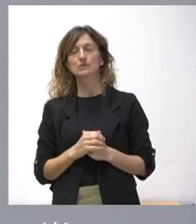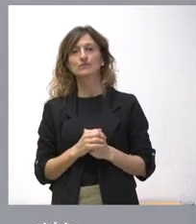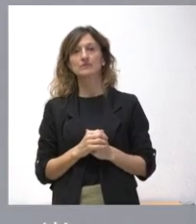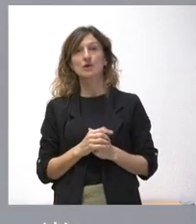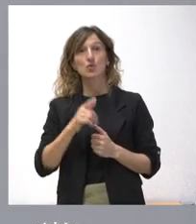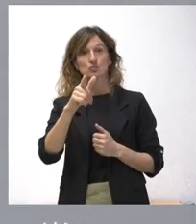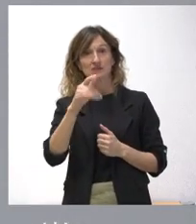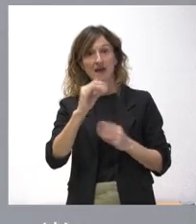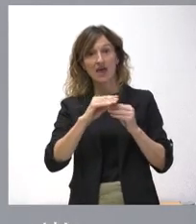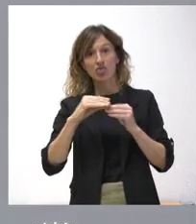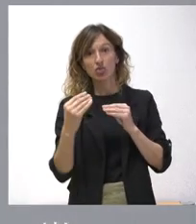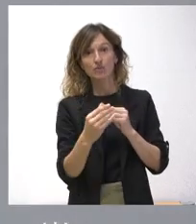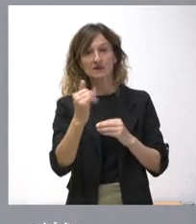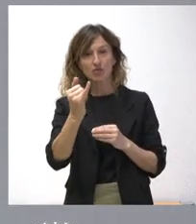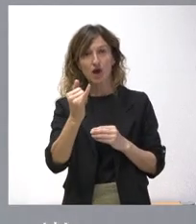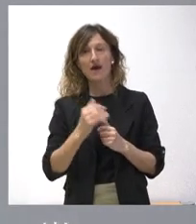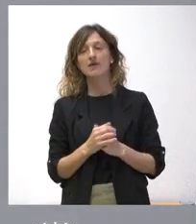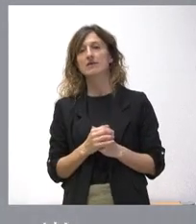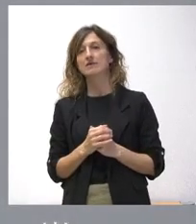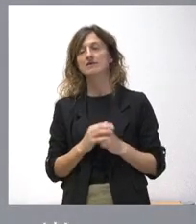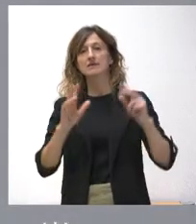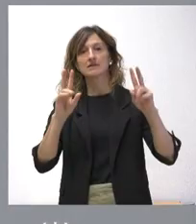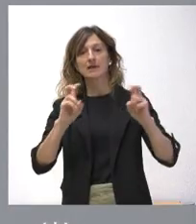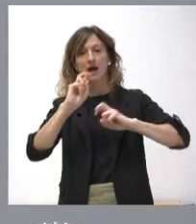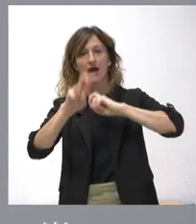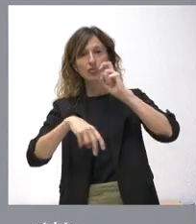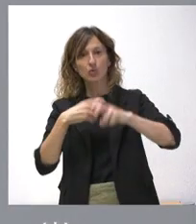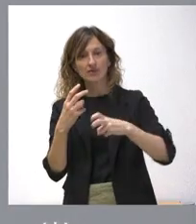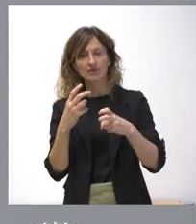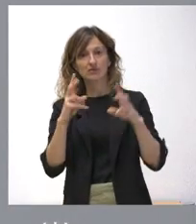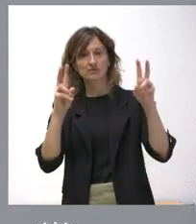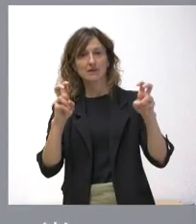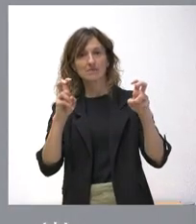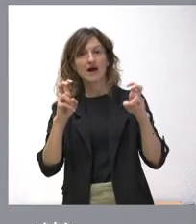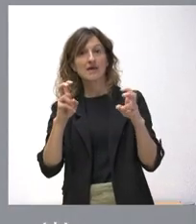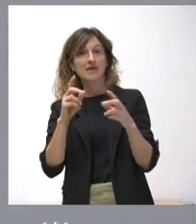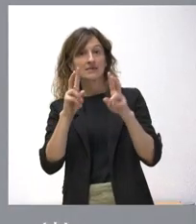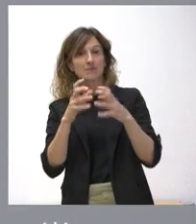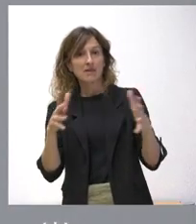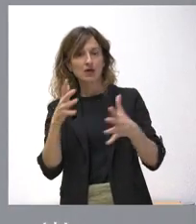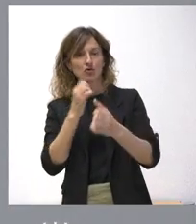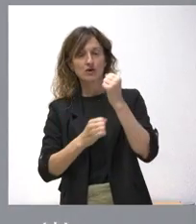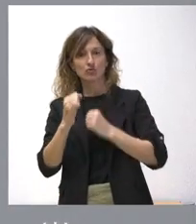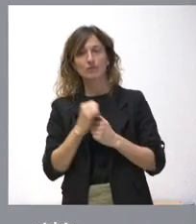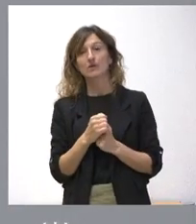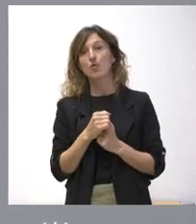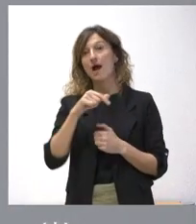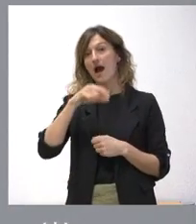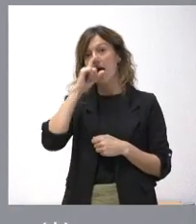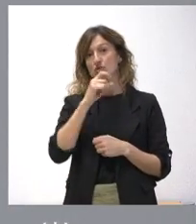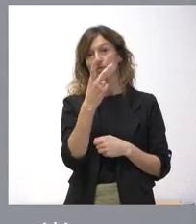ustedes la documentación que se corresponde a esta actualización del escenario macroeconómico. Por lo que respecta al año 2024,